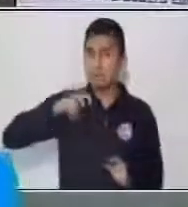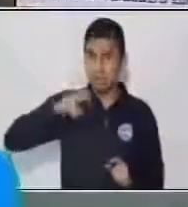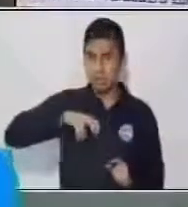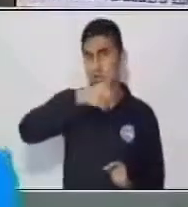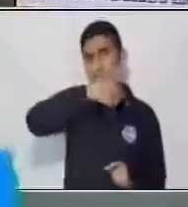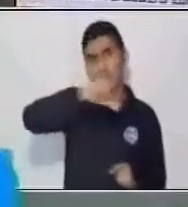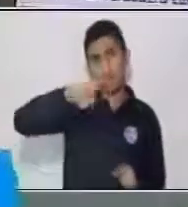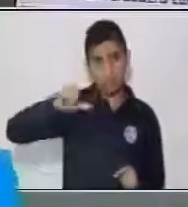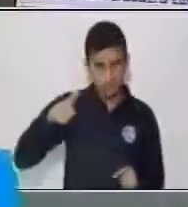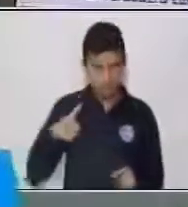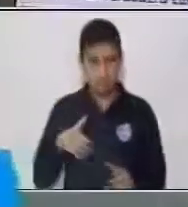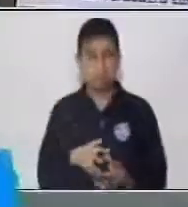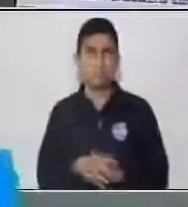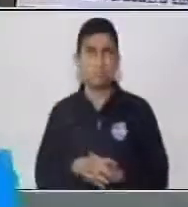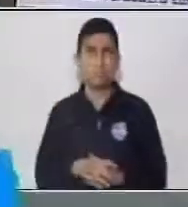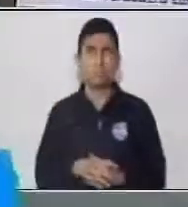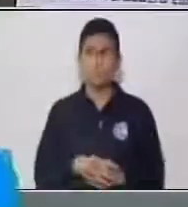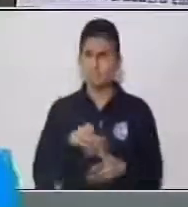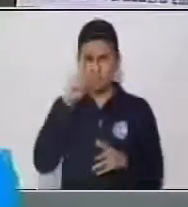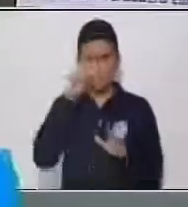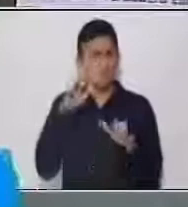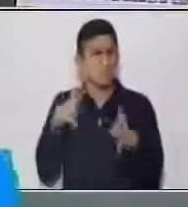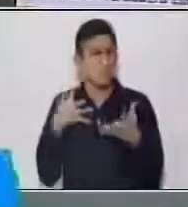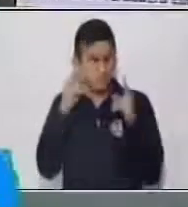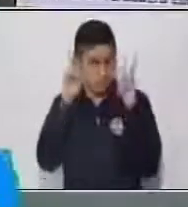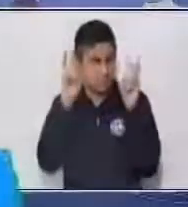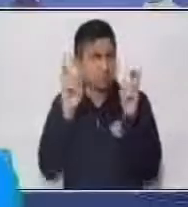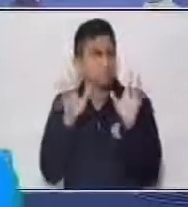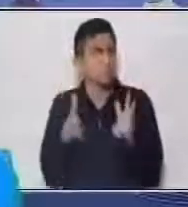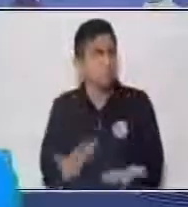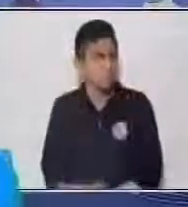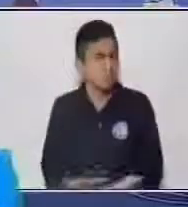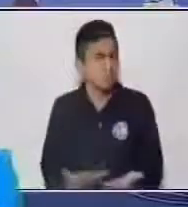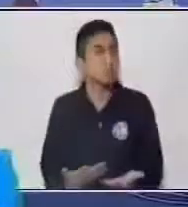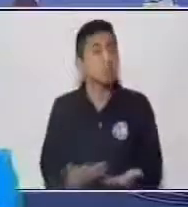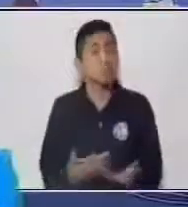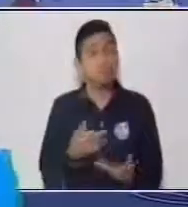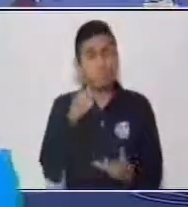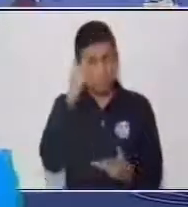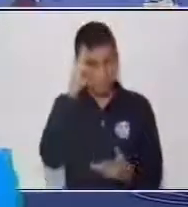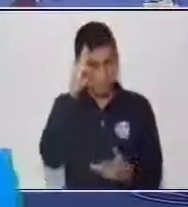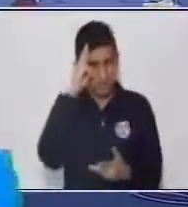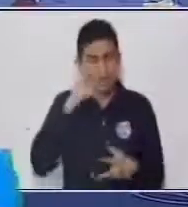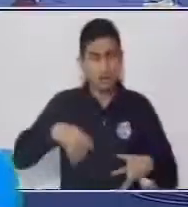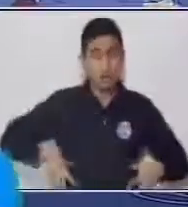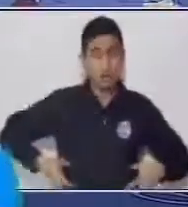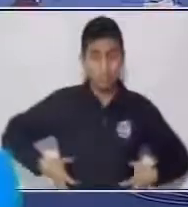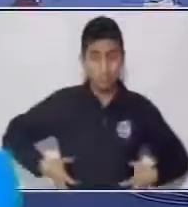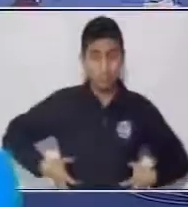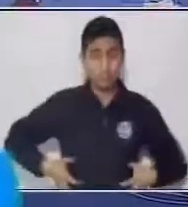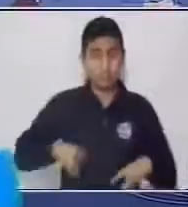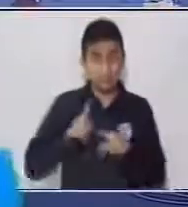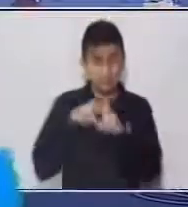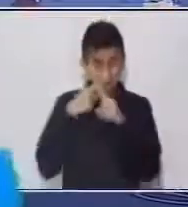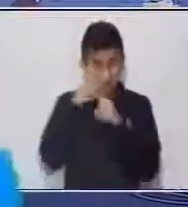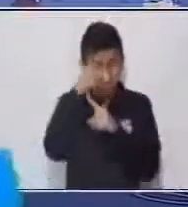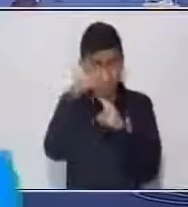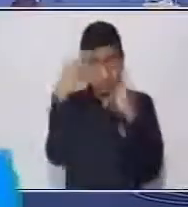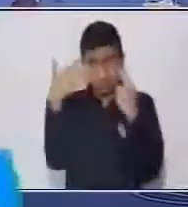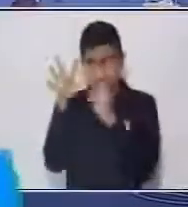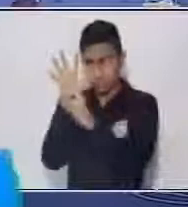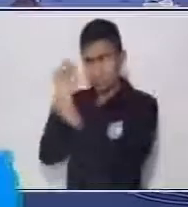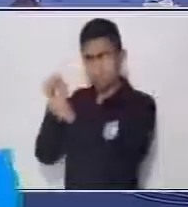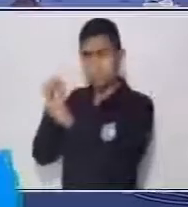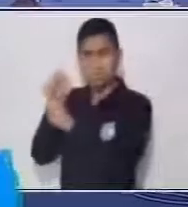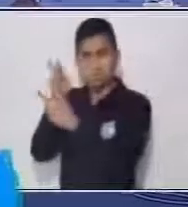hidratado. ¿De qué se trató la lectura? Pues de los riñones. Cuando tú hagas una lectura, tienes que poner mucha